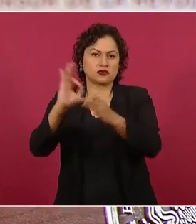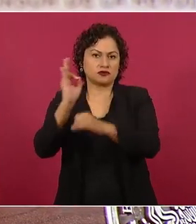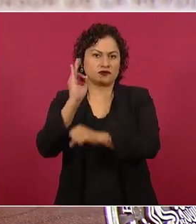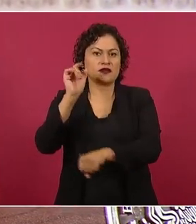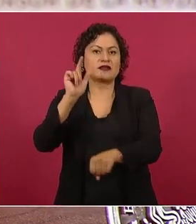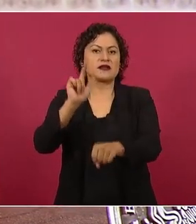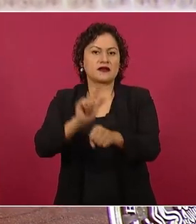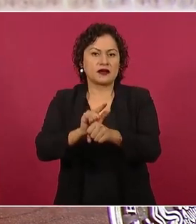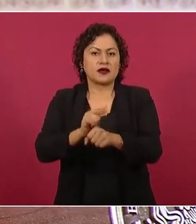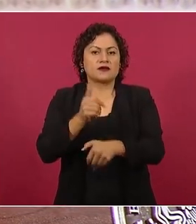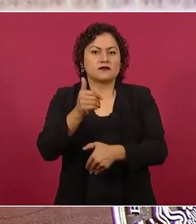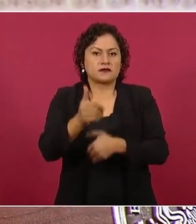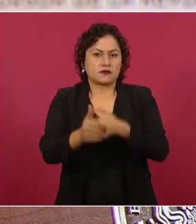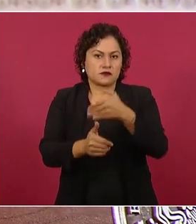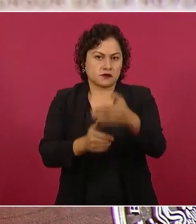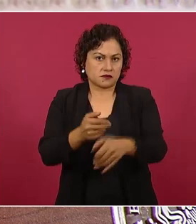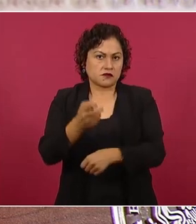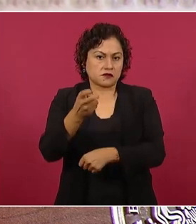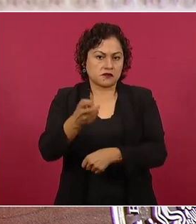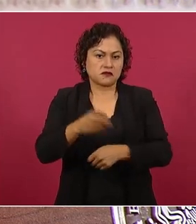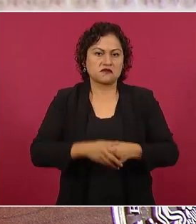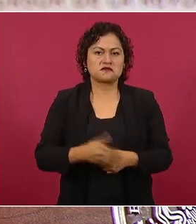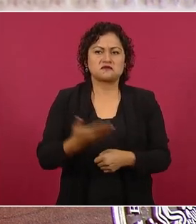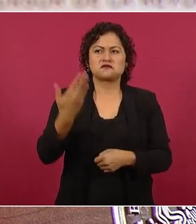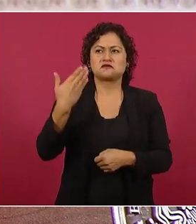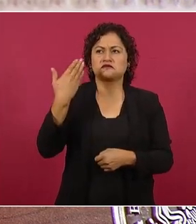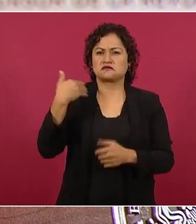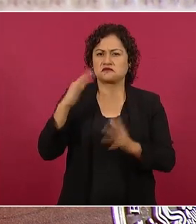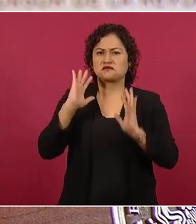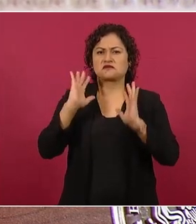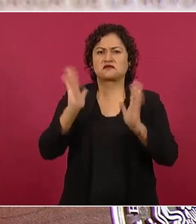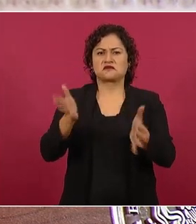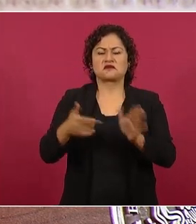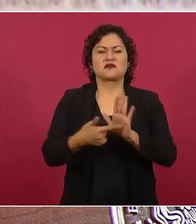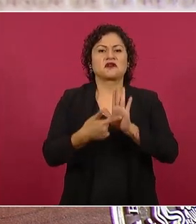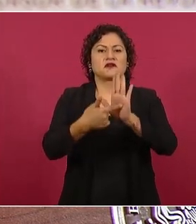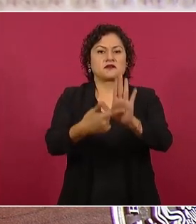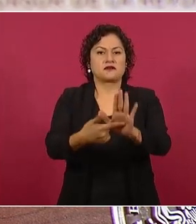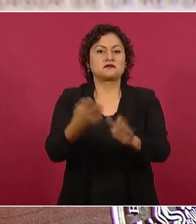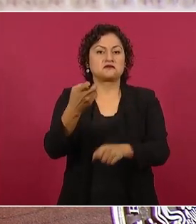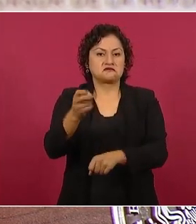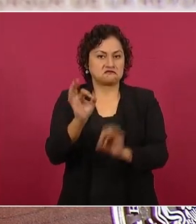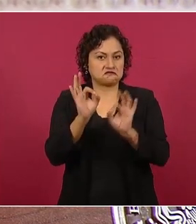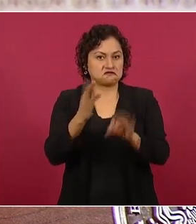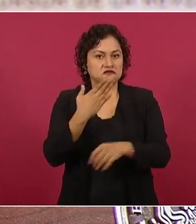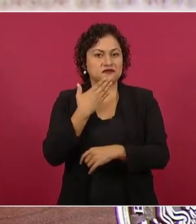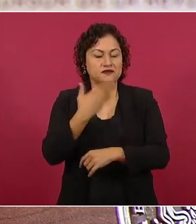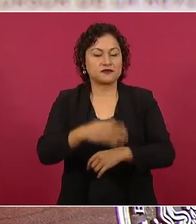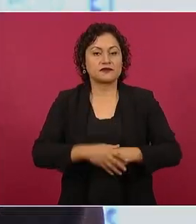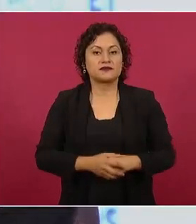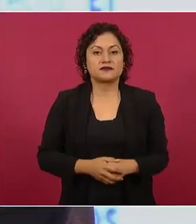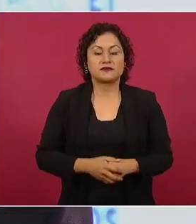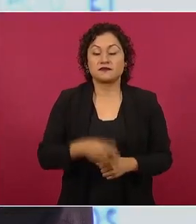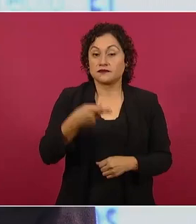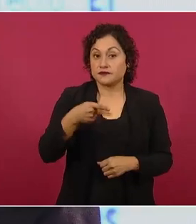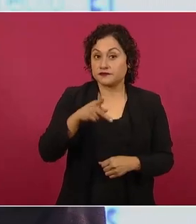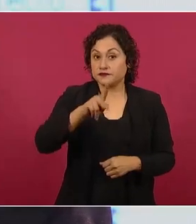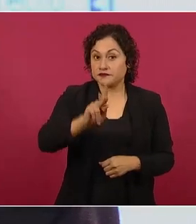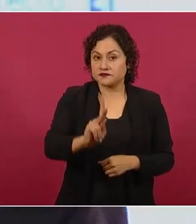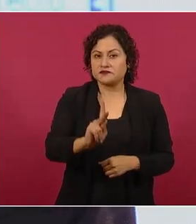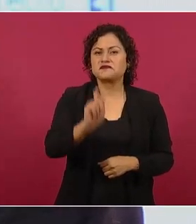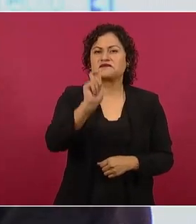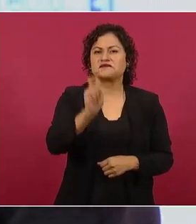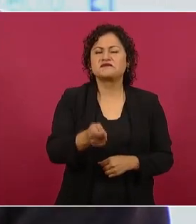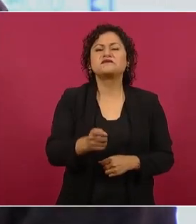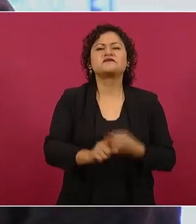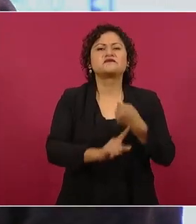proceso iniciado hace ya décadas, es correcto. Sin embargo, el problema es